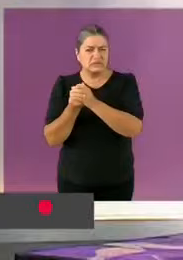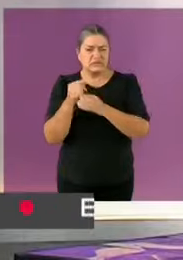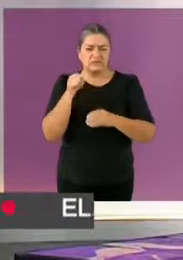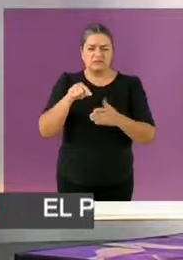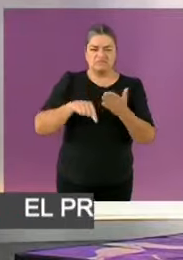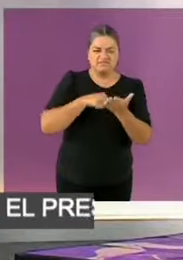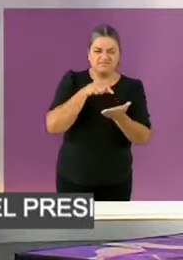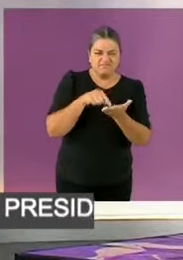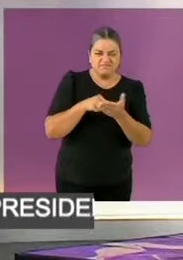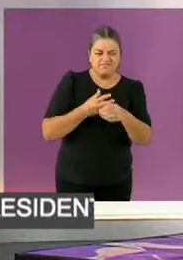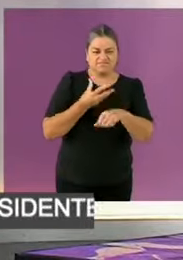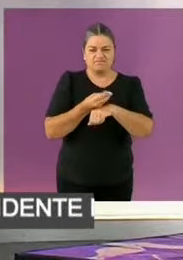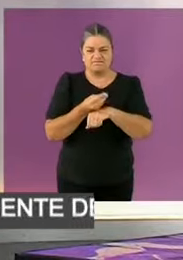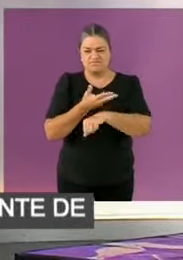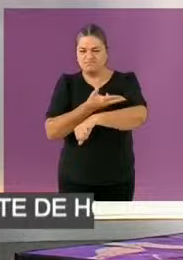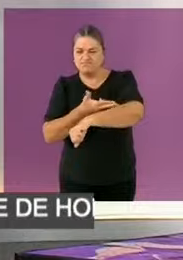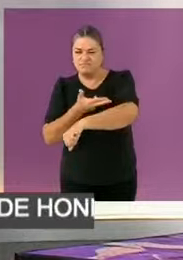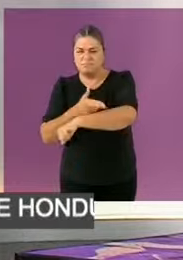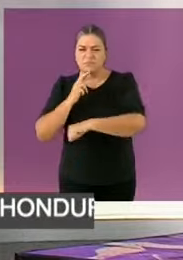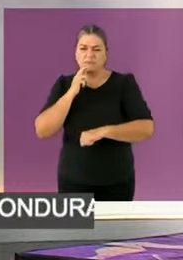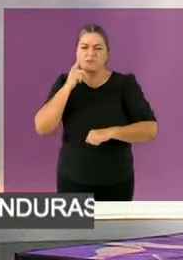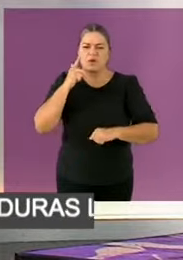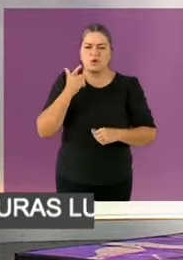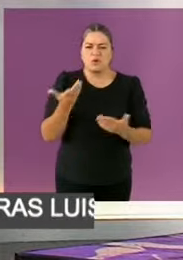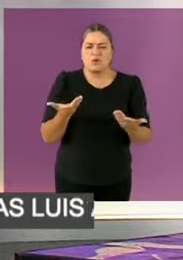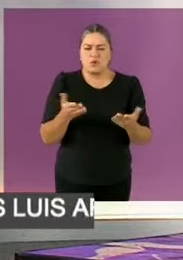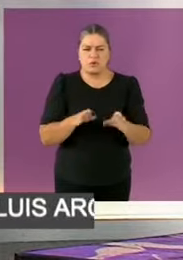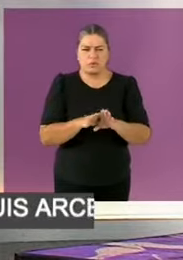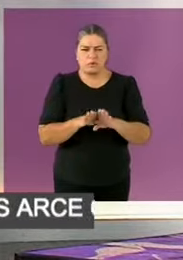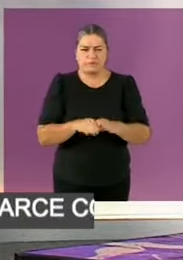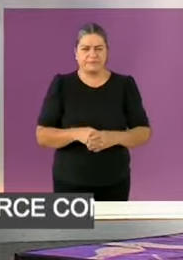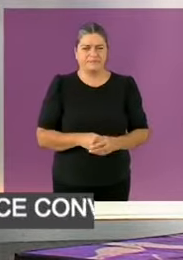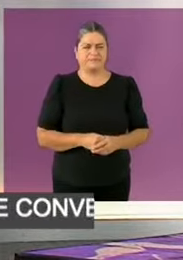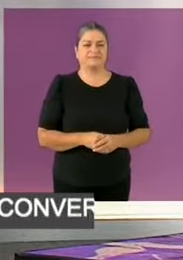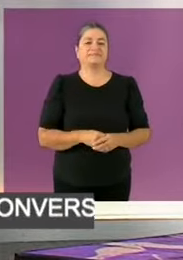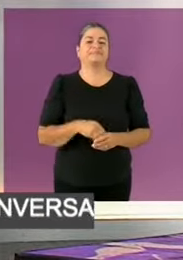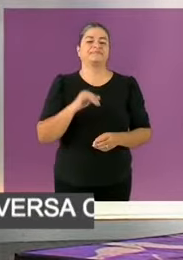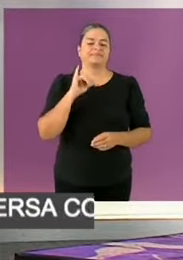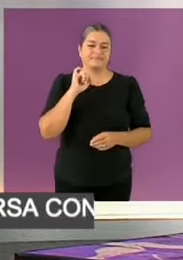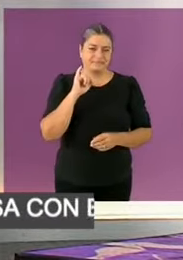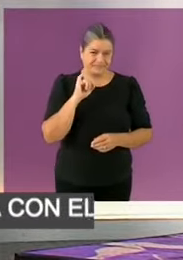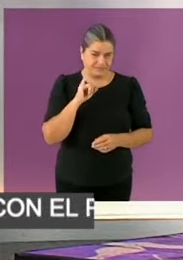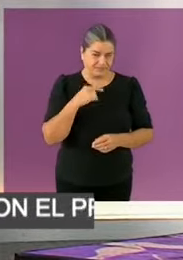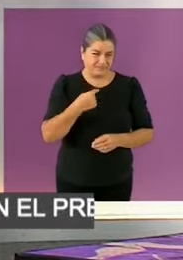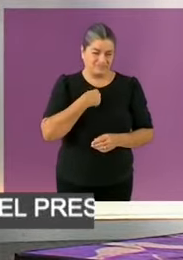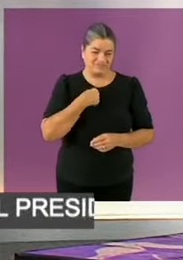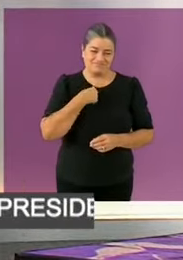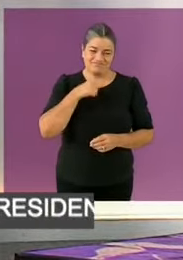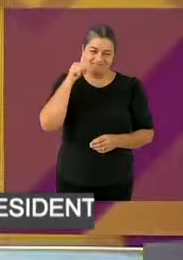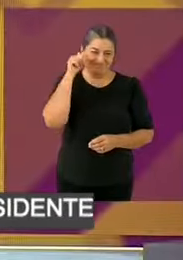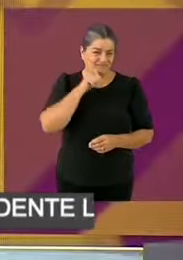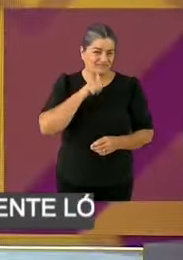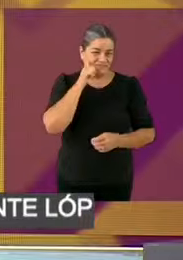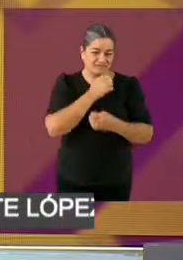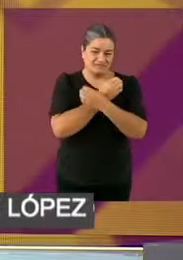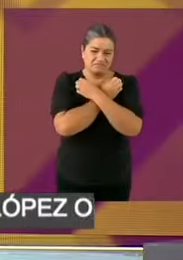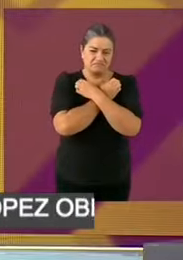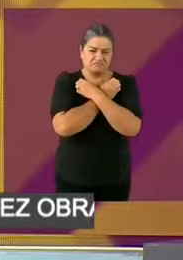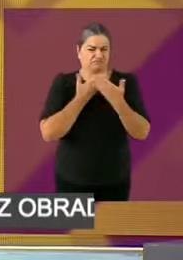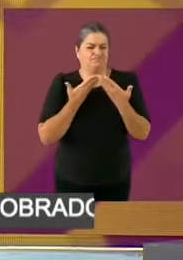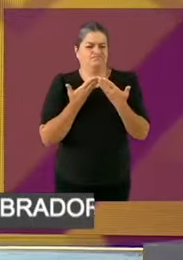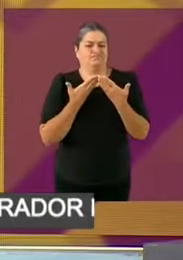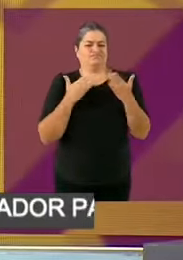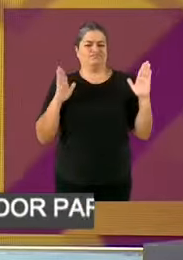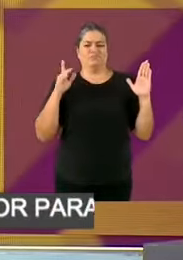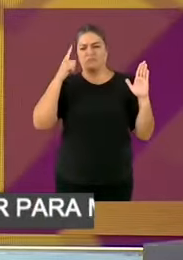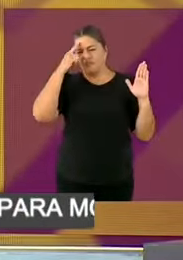Candidata Xochitl. Toda mi vida he defendido la educación pública. Cuando fui joven estudiante, participé en un movimiento que